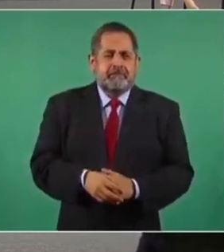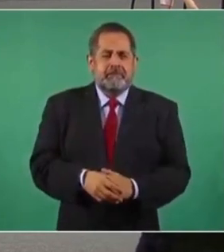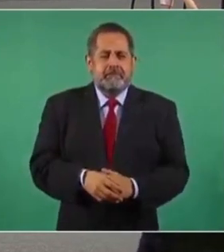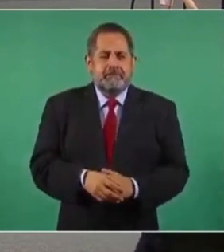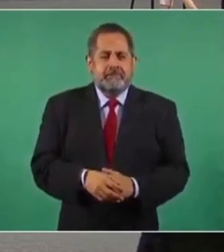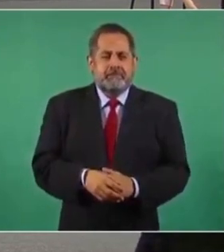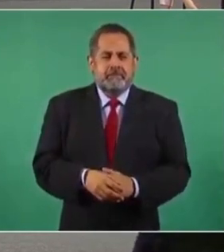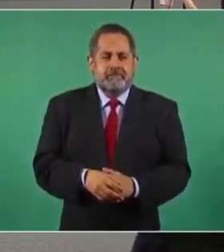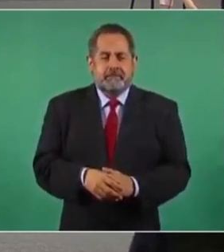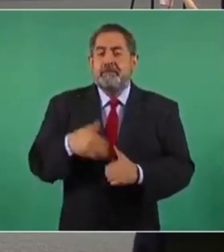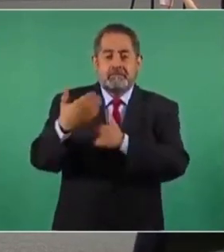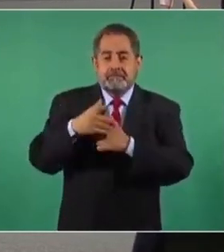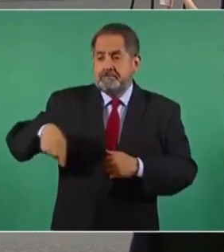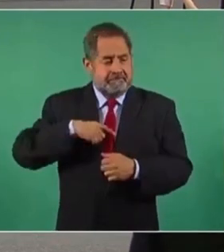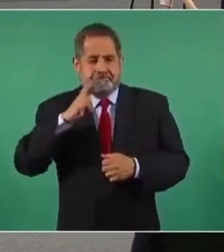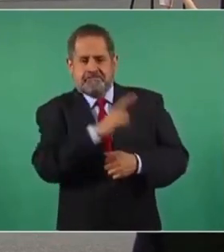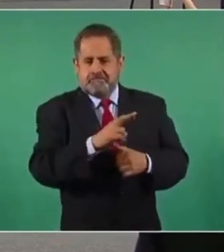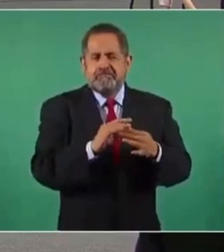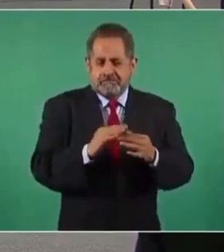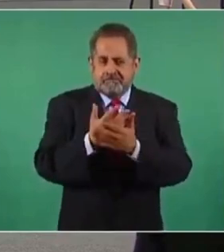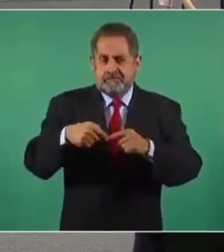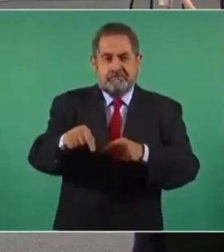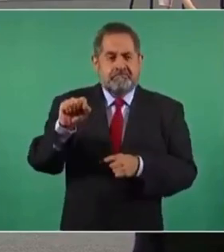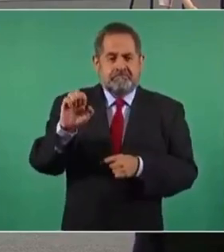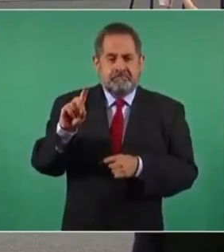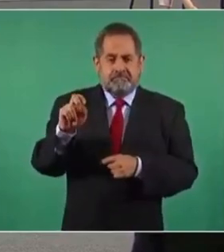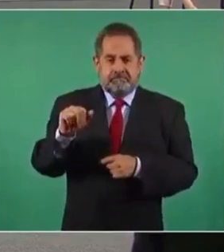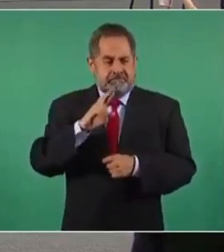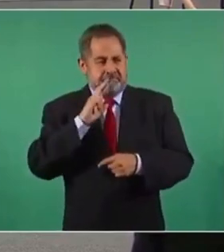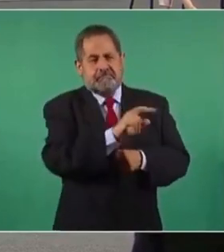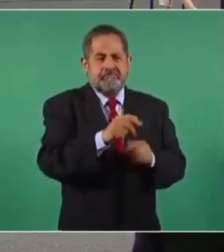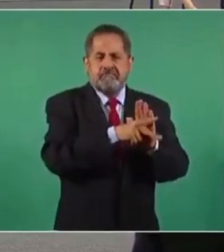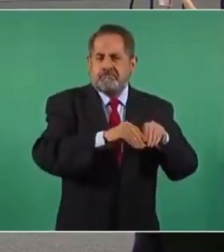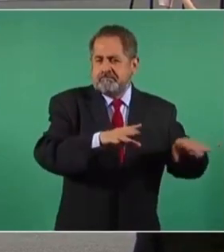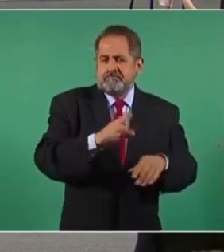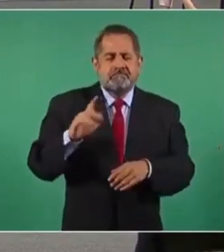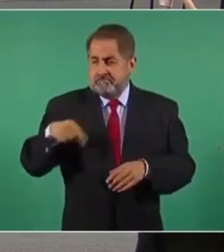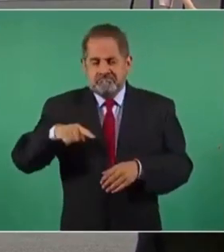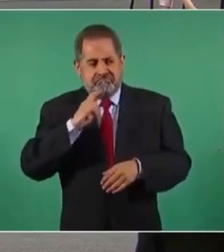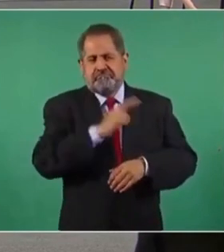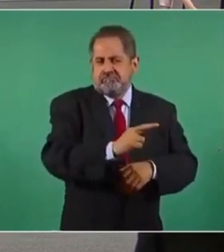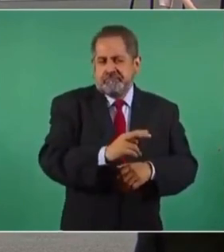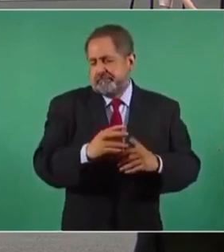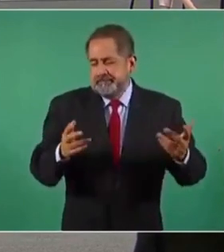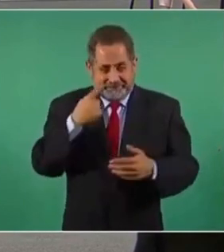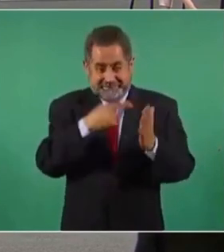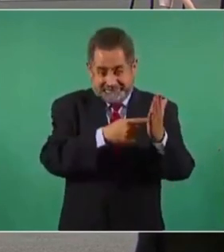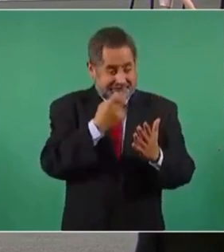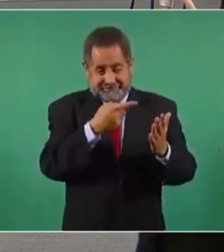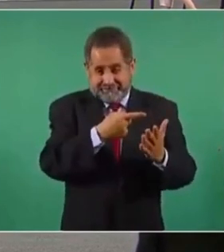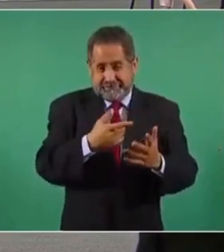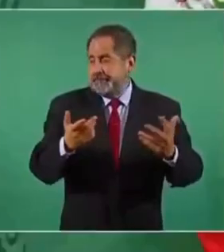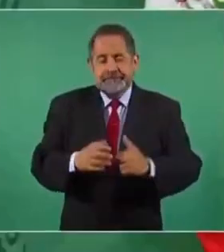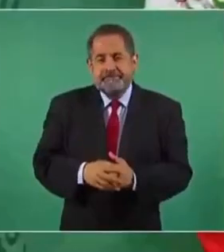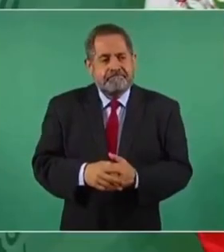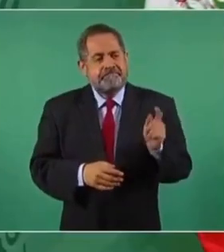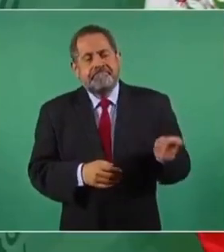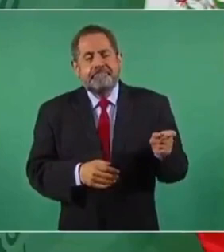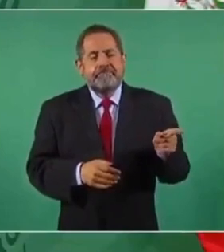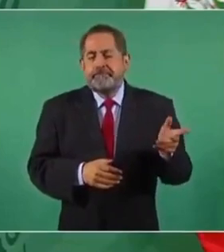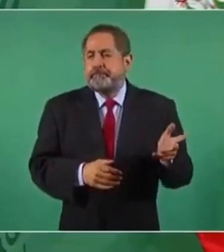Ya les van a responder la Serena, la Universal. Nada más que esto muestra cómo